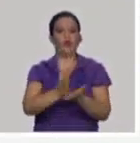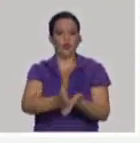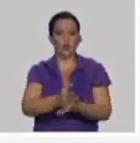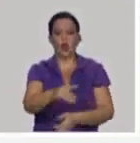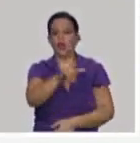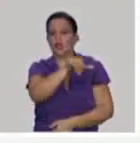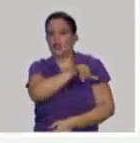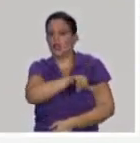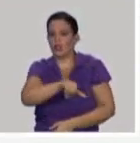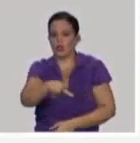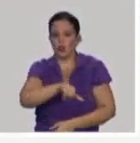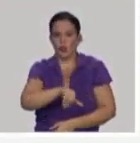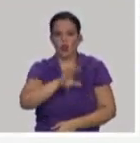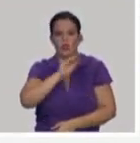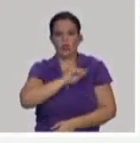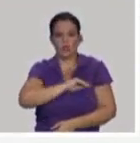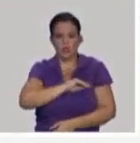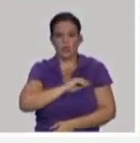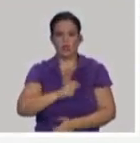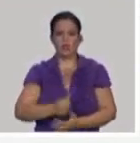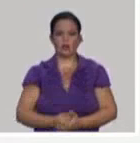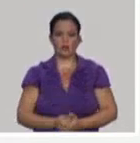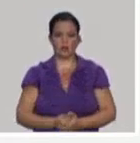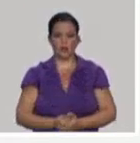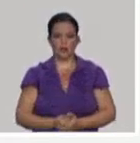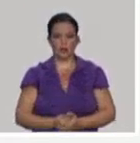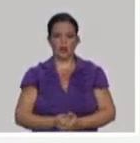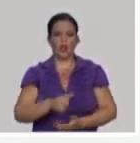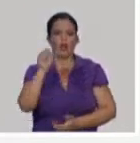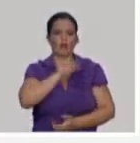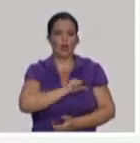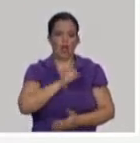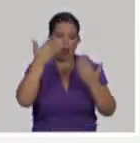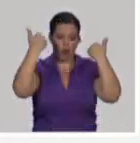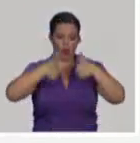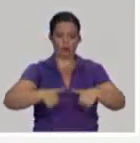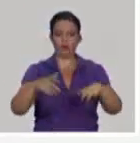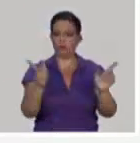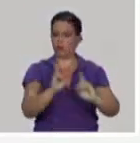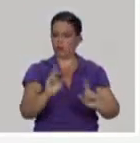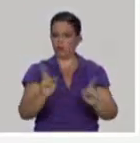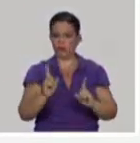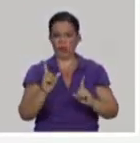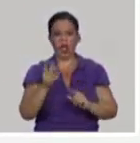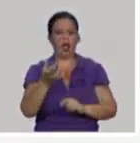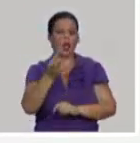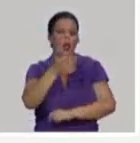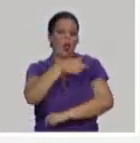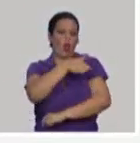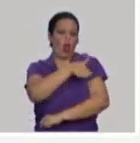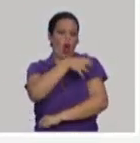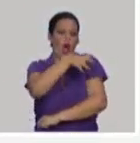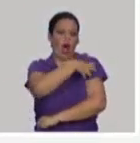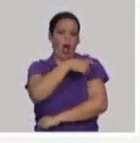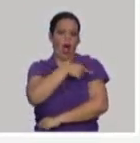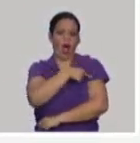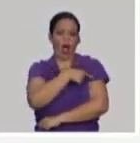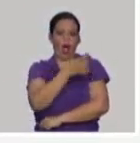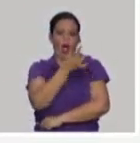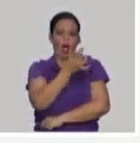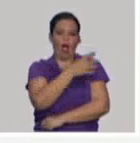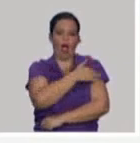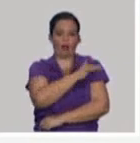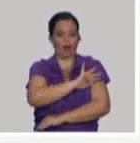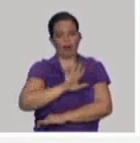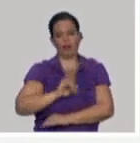eventos adversos locales, mucho menos los eventos adversos sistémicos. Y ya en la fase 2 teníamos más de 1.000 sujetos vacunados. Más de 1.000 sujetos